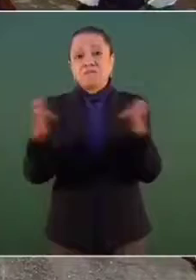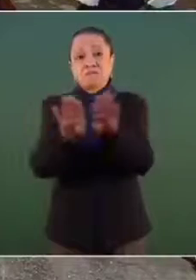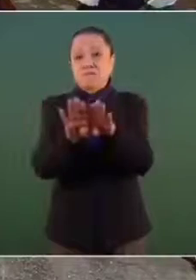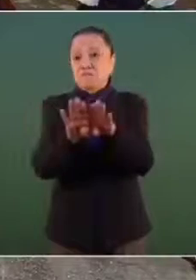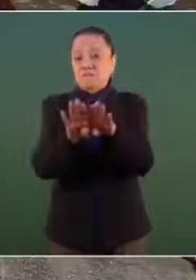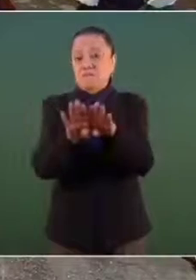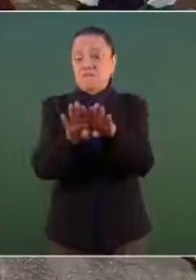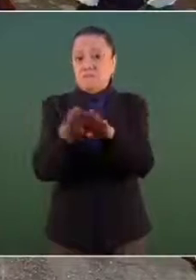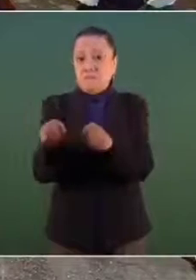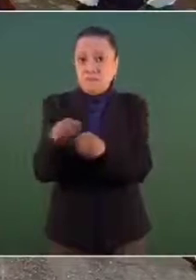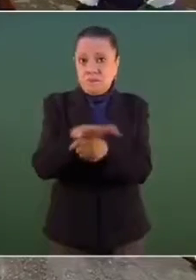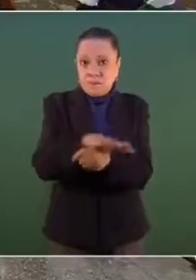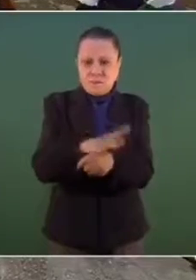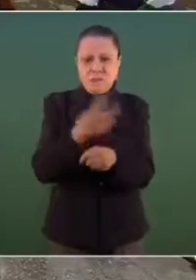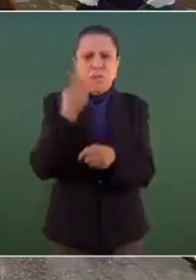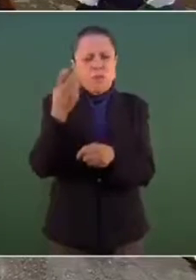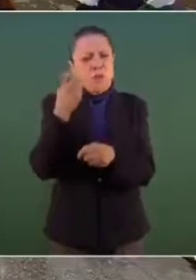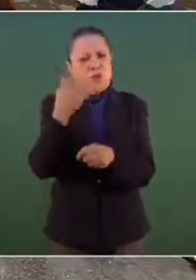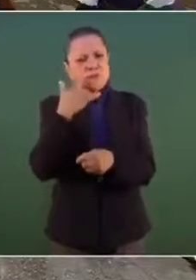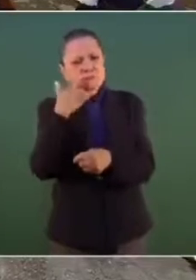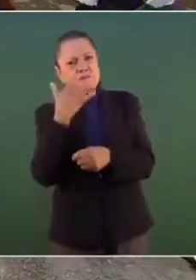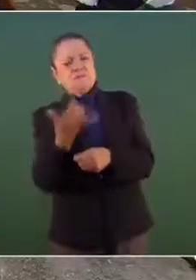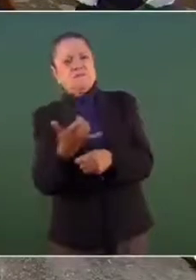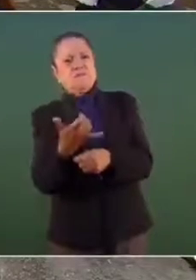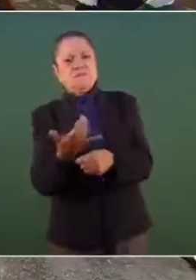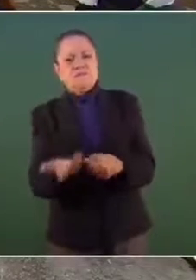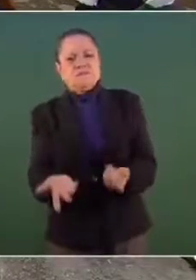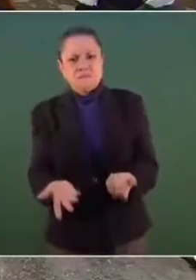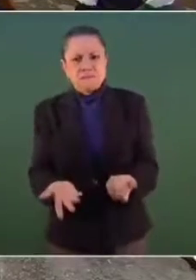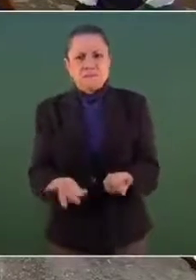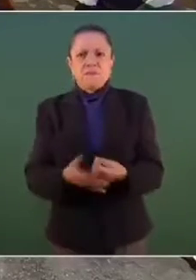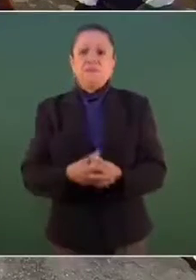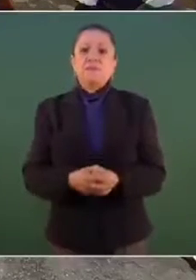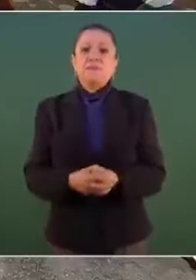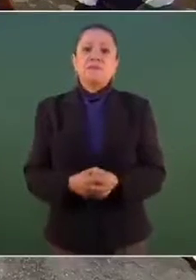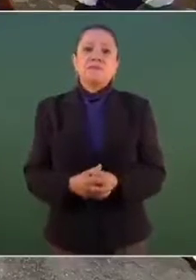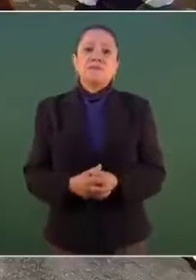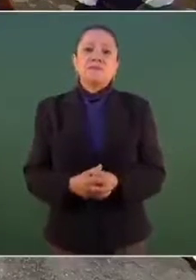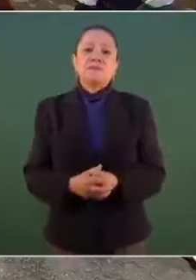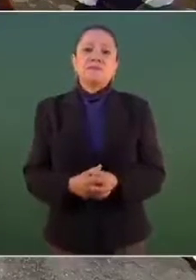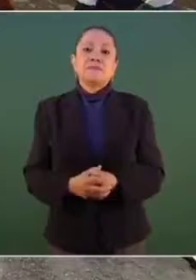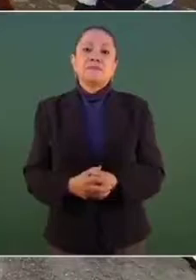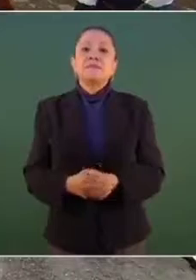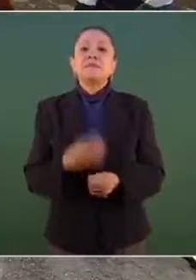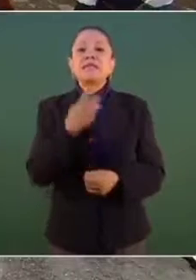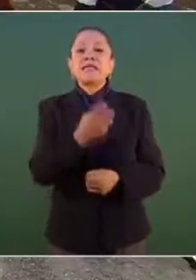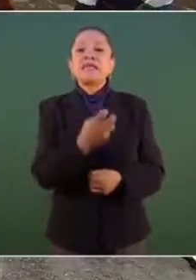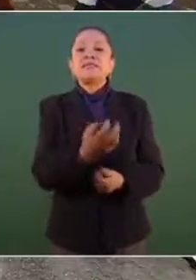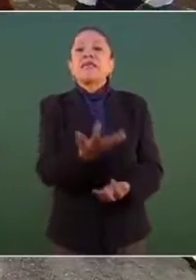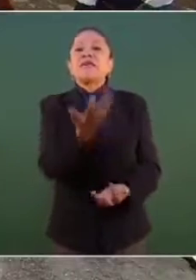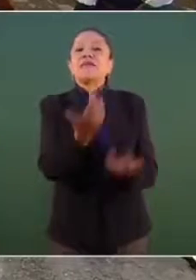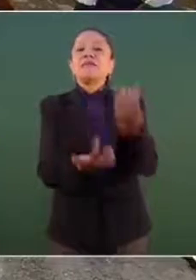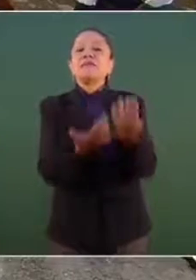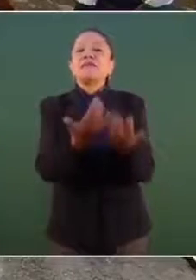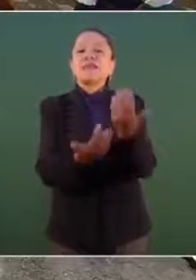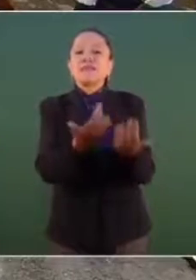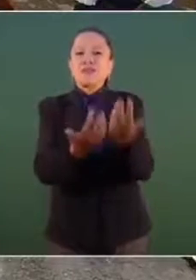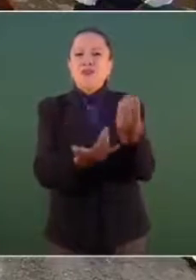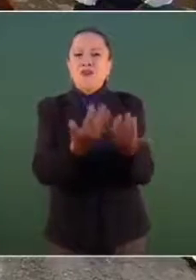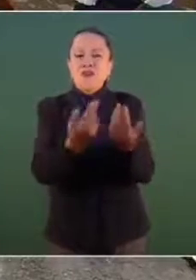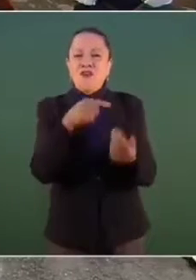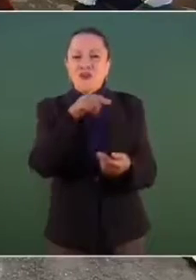También llama la atención que el incendio ocurre no en la parte